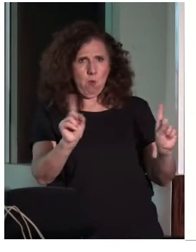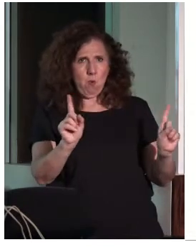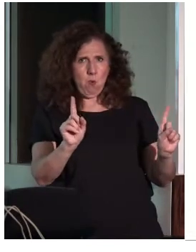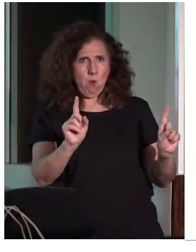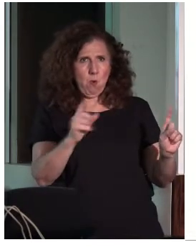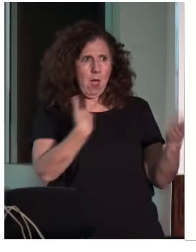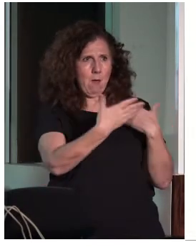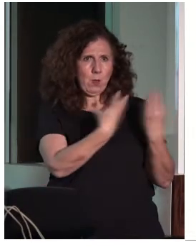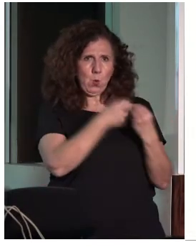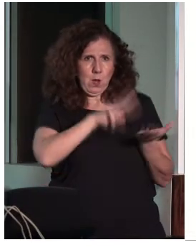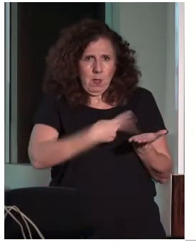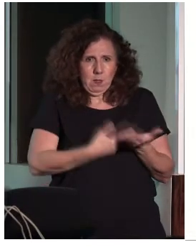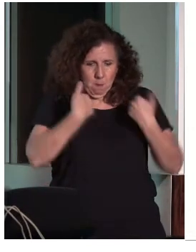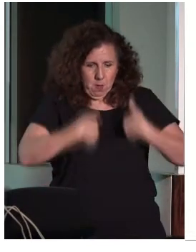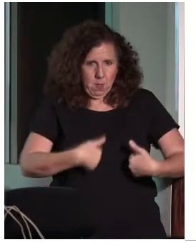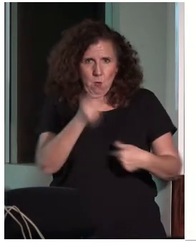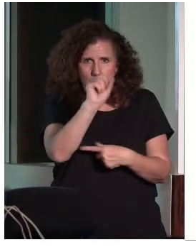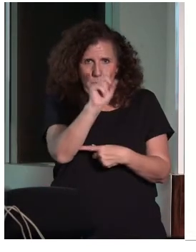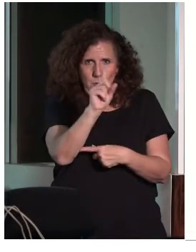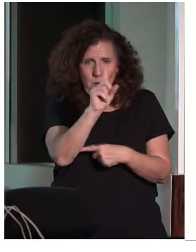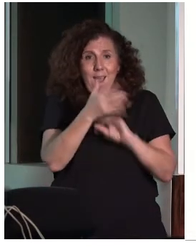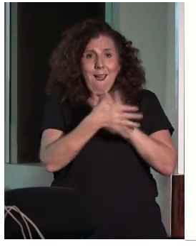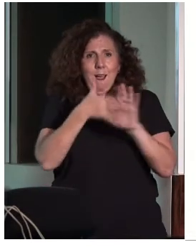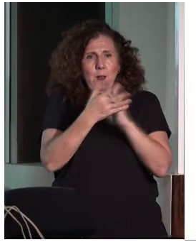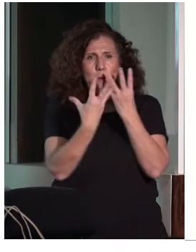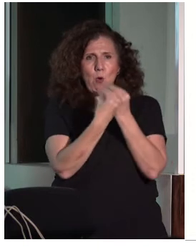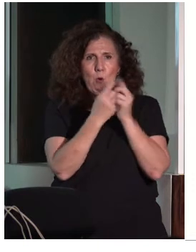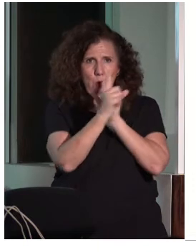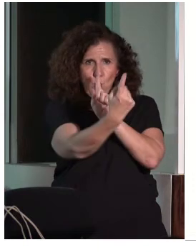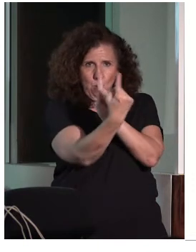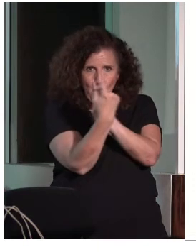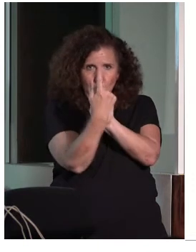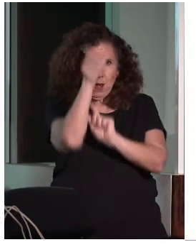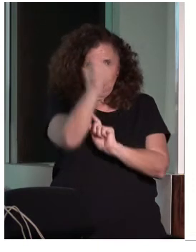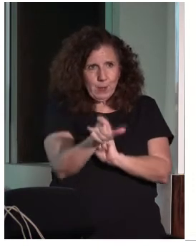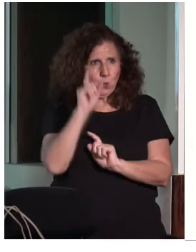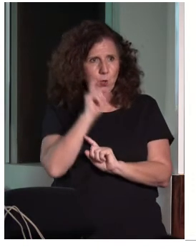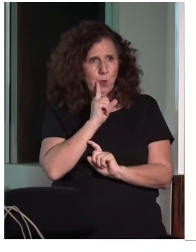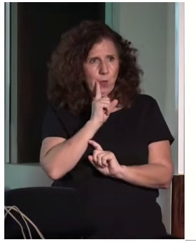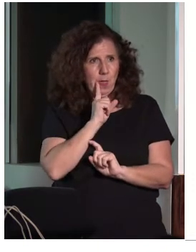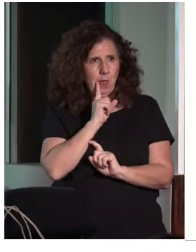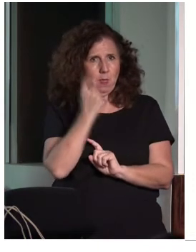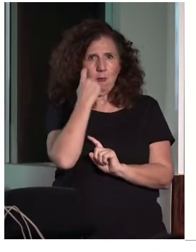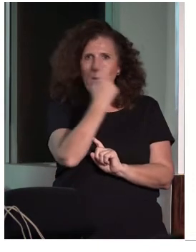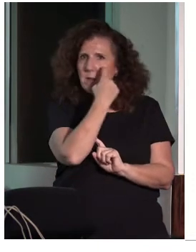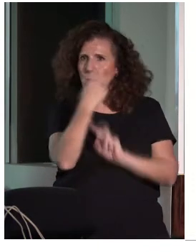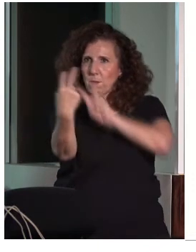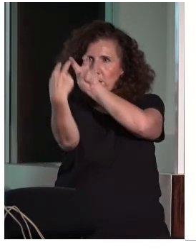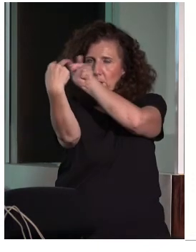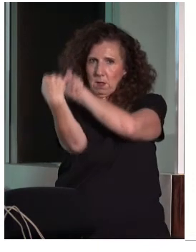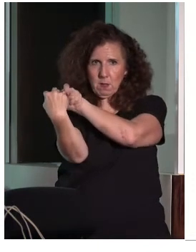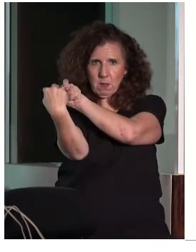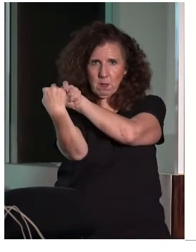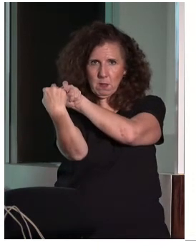hablando con la intérprete, estamos hablando con la persona sorda. Entonces, nos dirigimos visualmente a la persona y la persona nos contesta a nosotros,